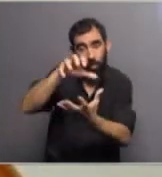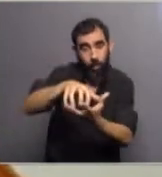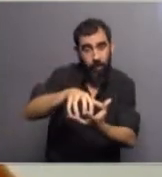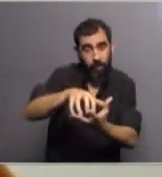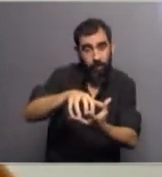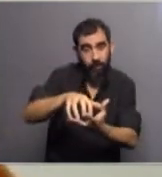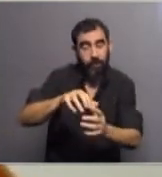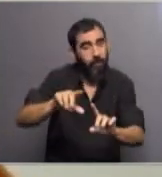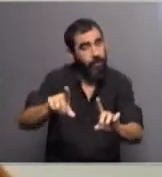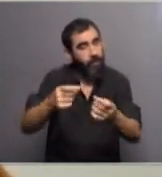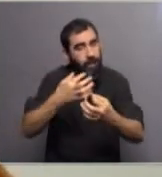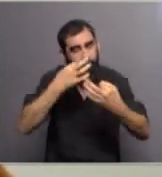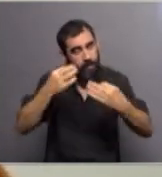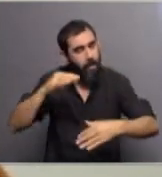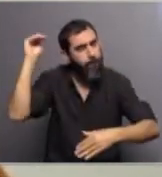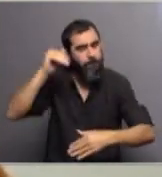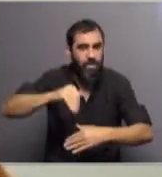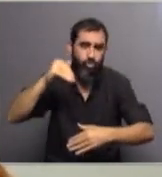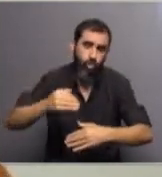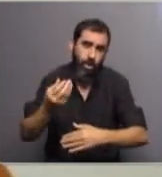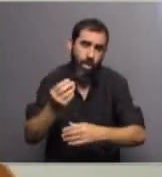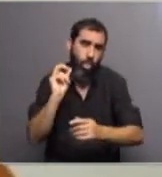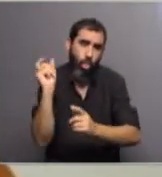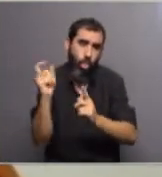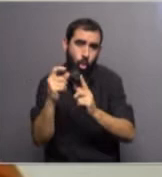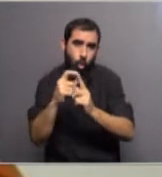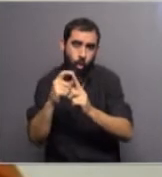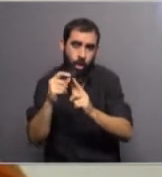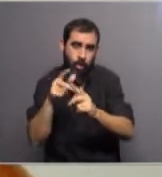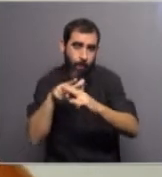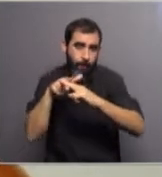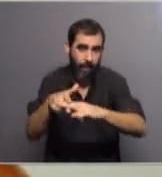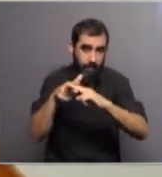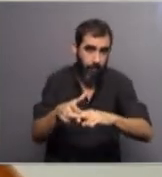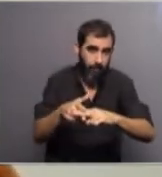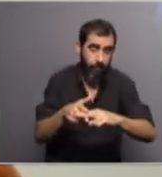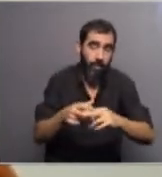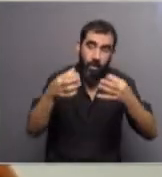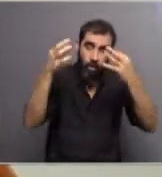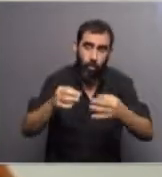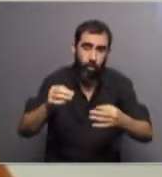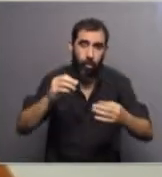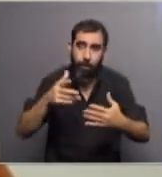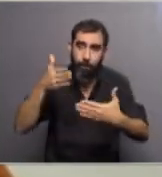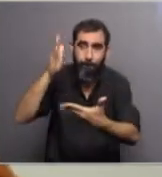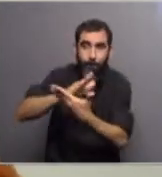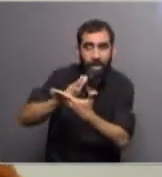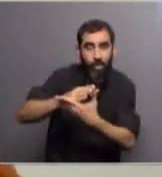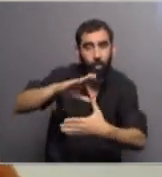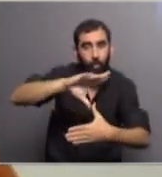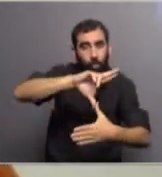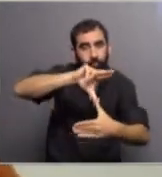requiere de verdad millones de dólares de mantenimiento y está en una ruta de huracanes. Entonces, bueno,